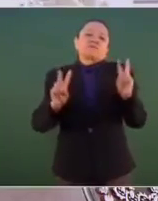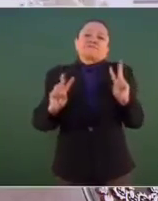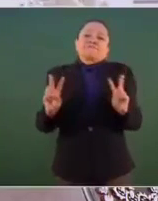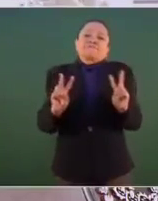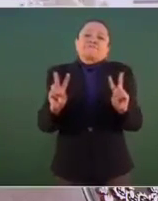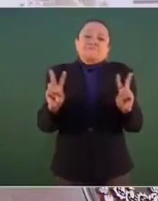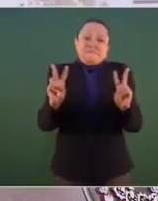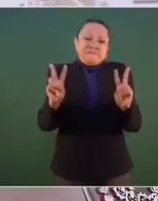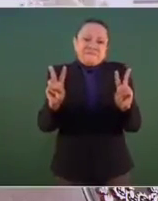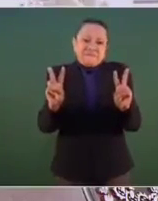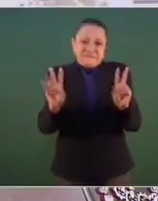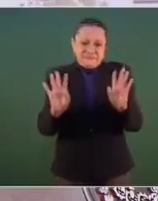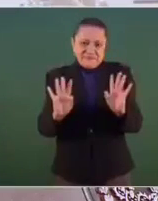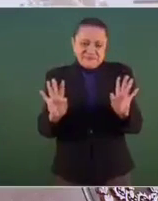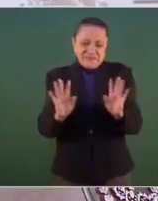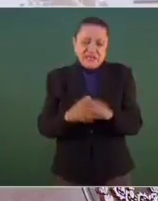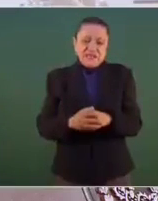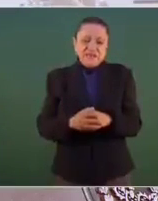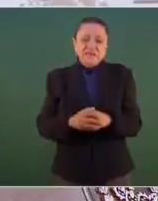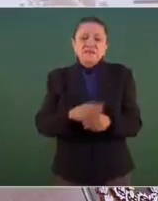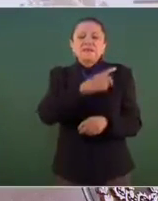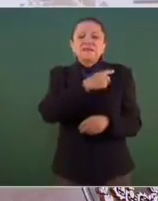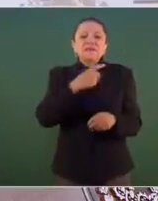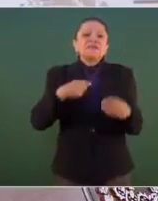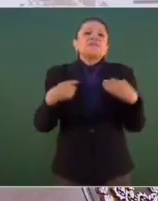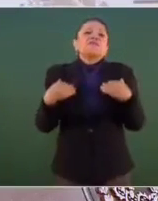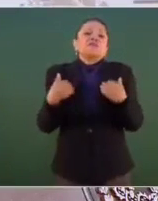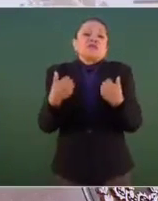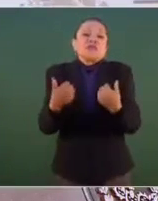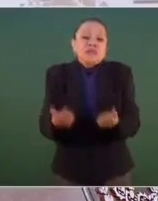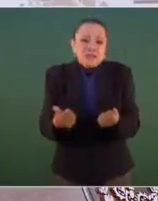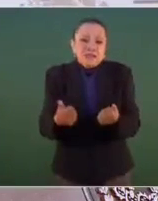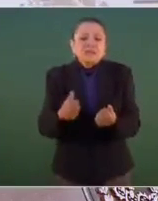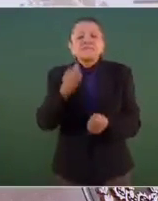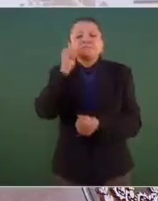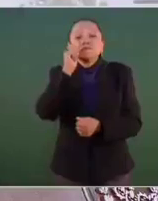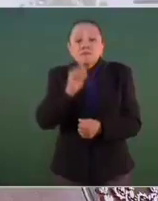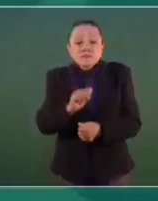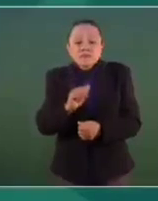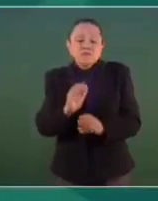debemos perdonar,